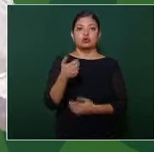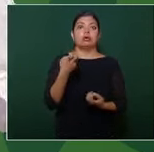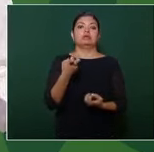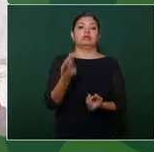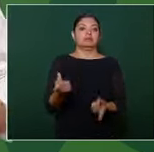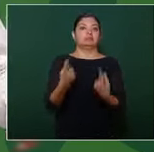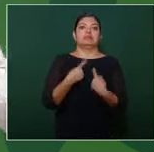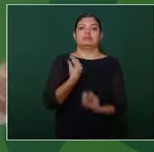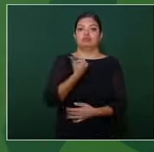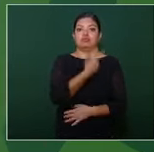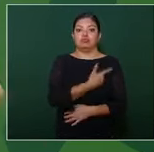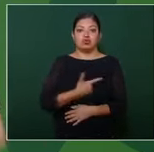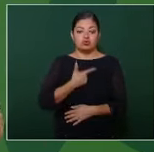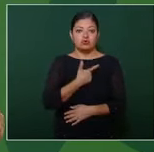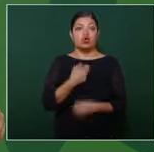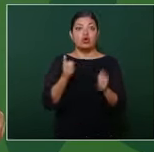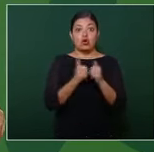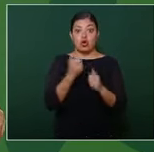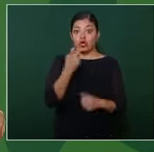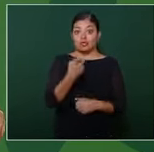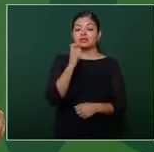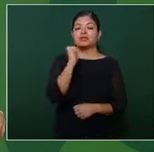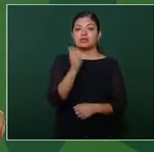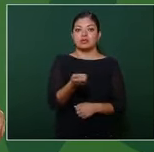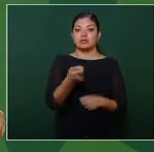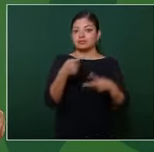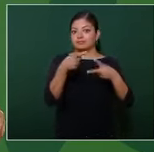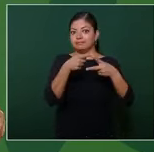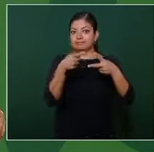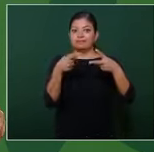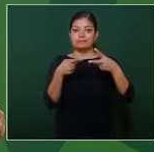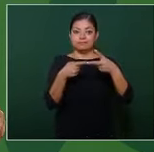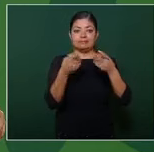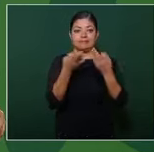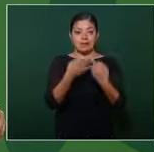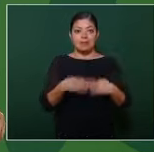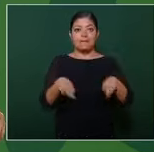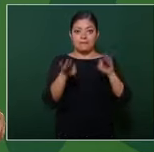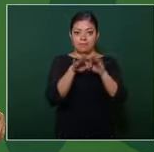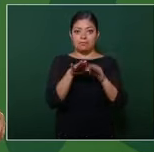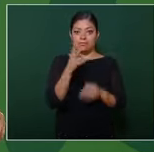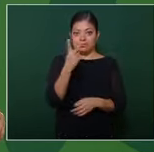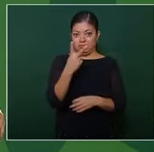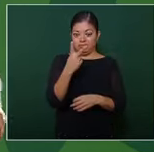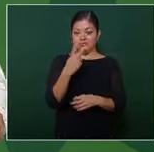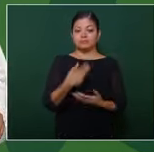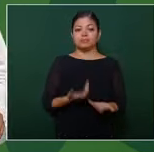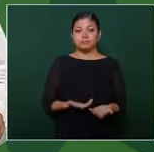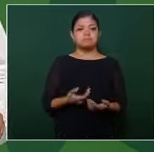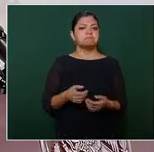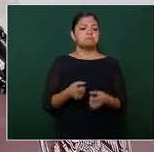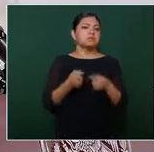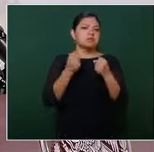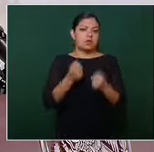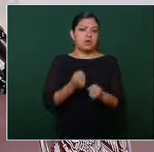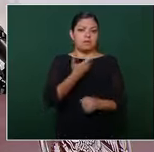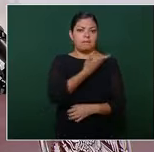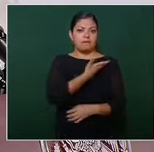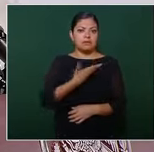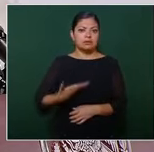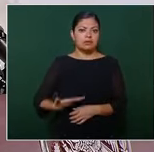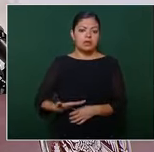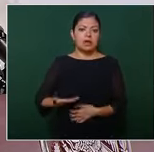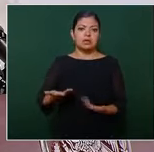mucho gusto y con ello estaremos avanzando en dos agendas muy, muy importantes. Seguramente el presidente nos dará la